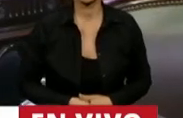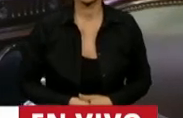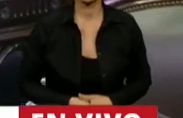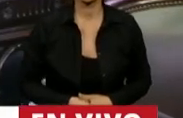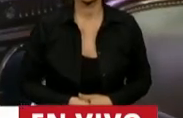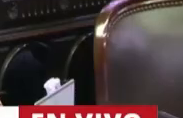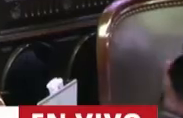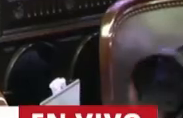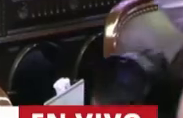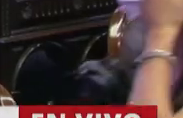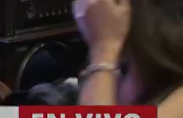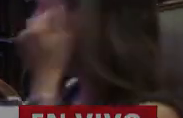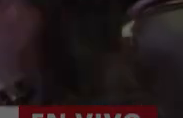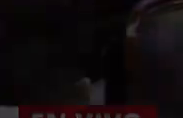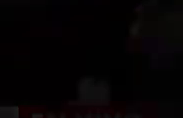Pasa la Comisión de Asuntos Constitucionales.